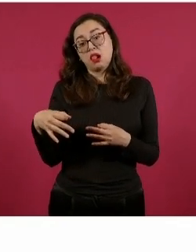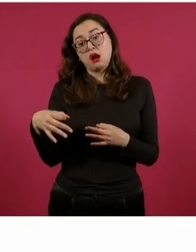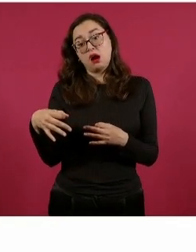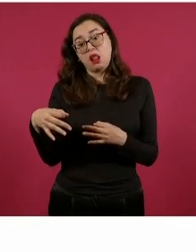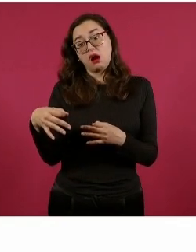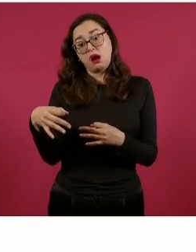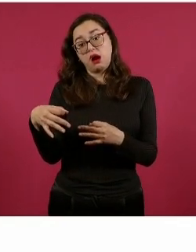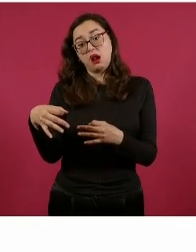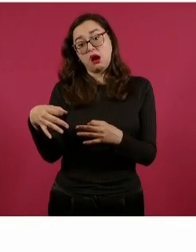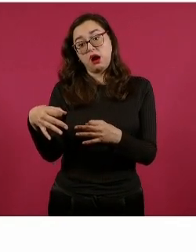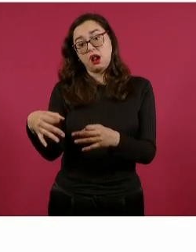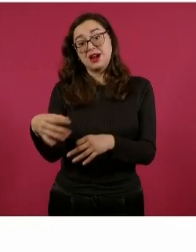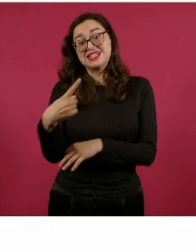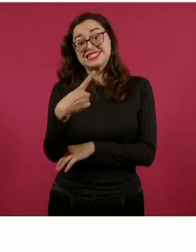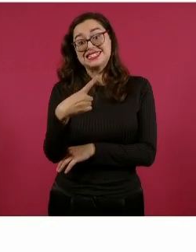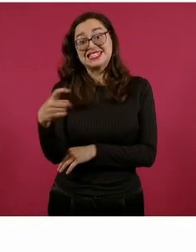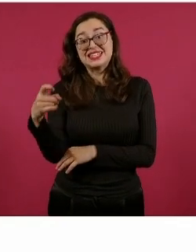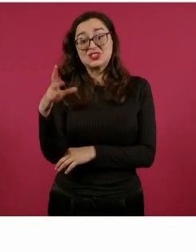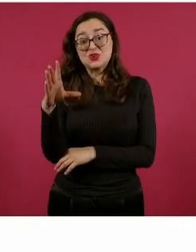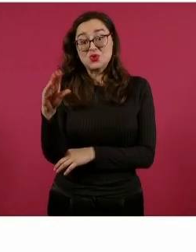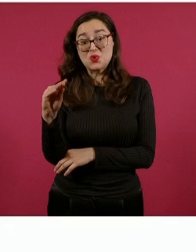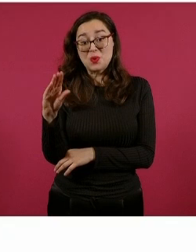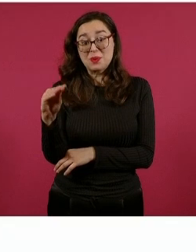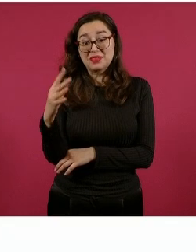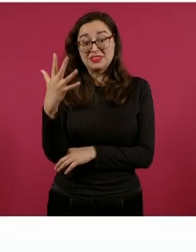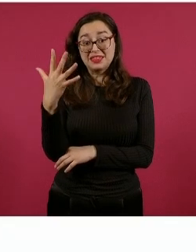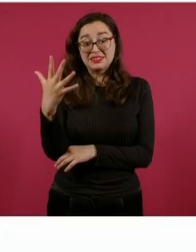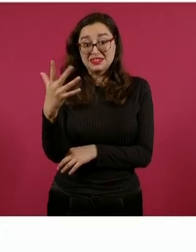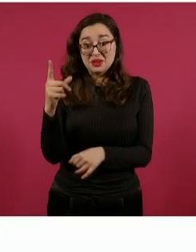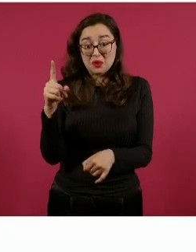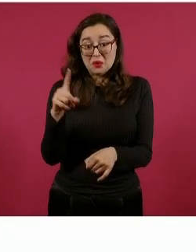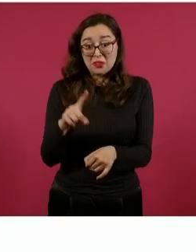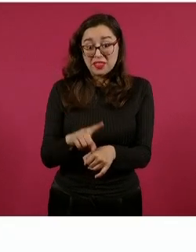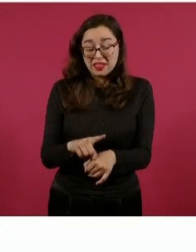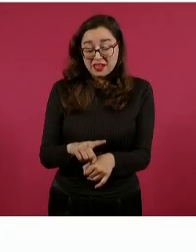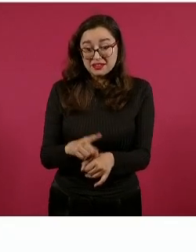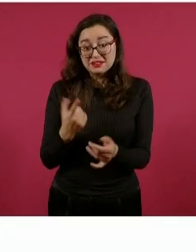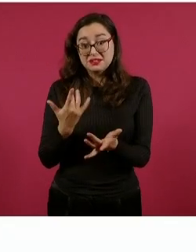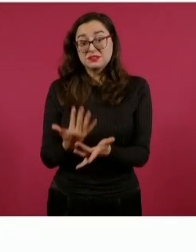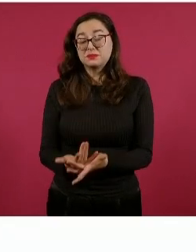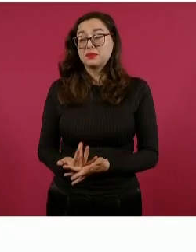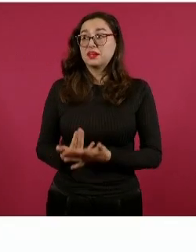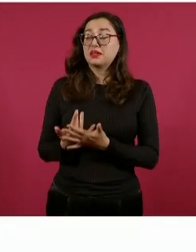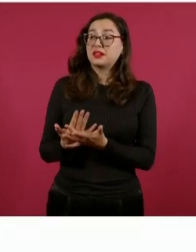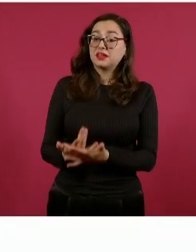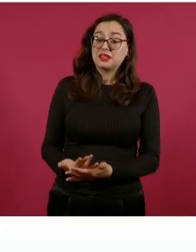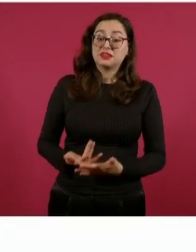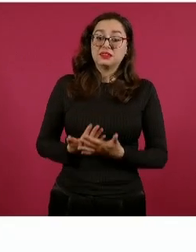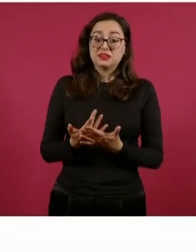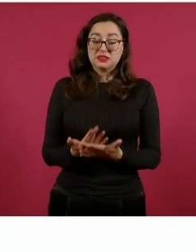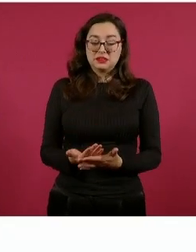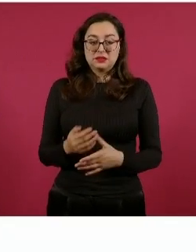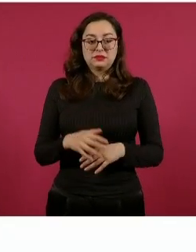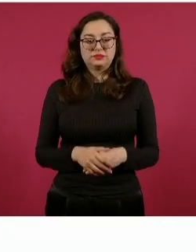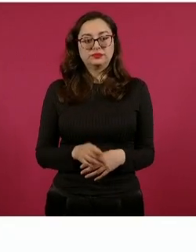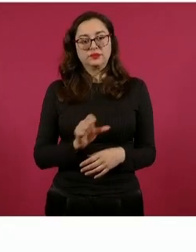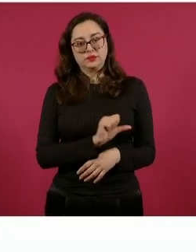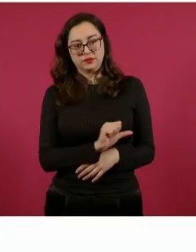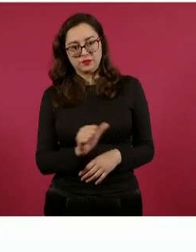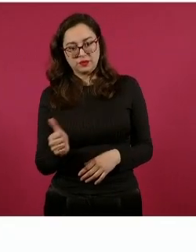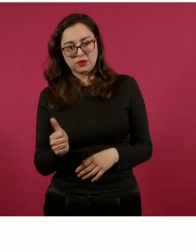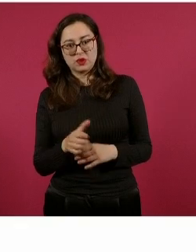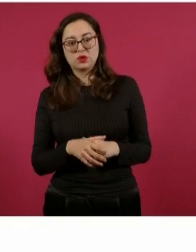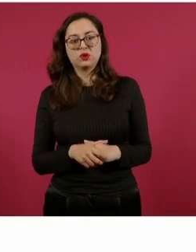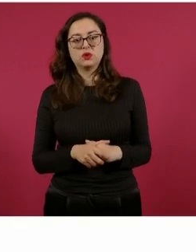la audiencia. Pero hay uno, miren este, una chatarrera, este,